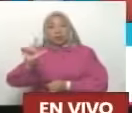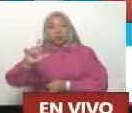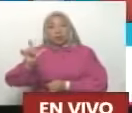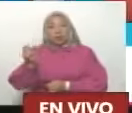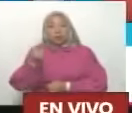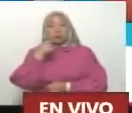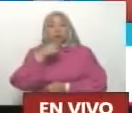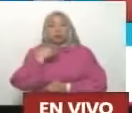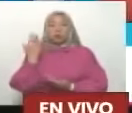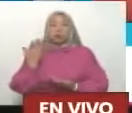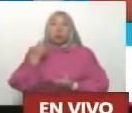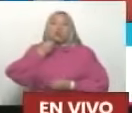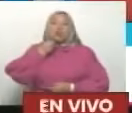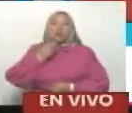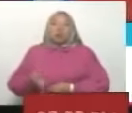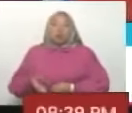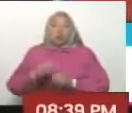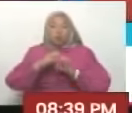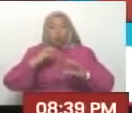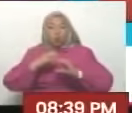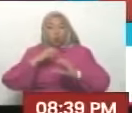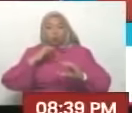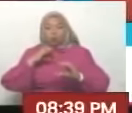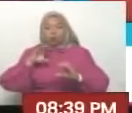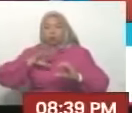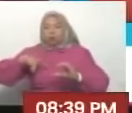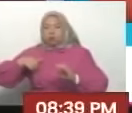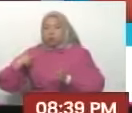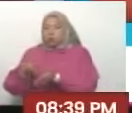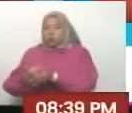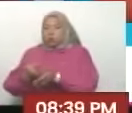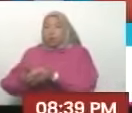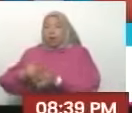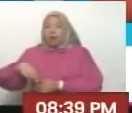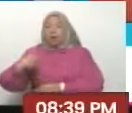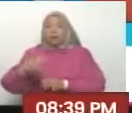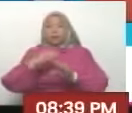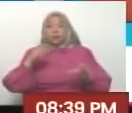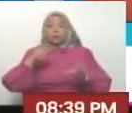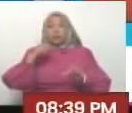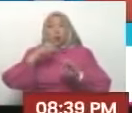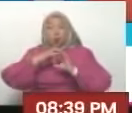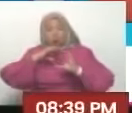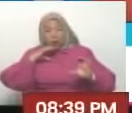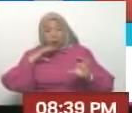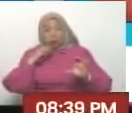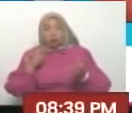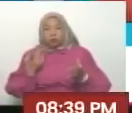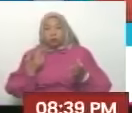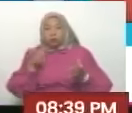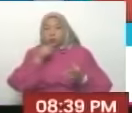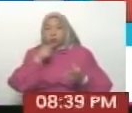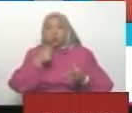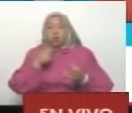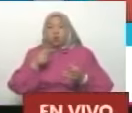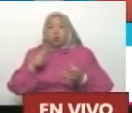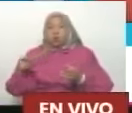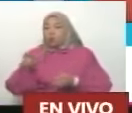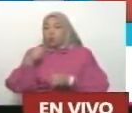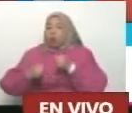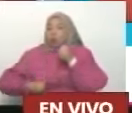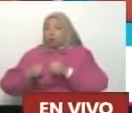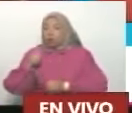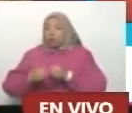estaba vencida Nosotros le depositamos Los recursos Y al día siguiente Esas mujeres Compraron la tubería No tenían camión Y se fueron